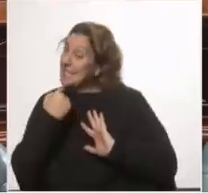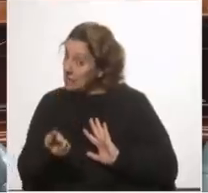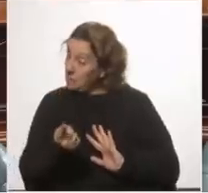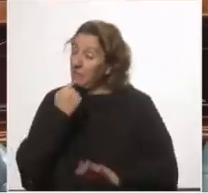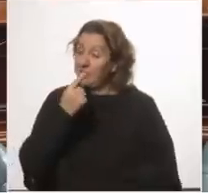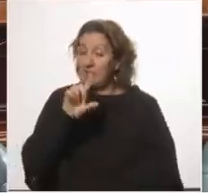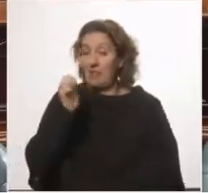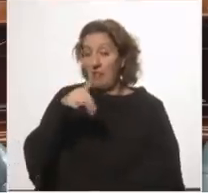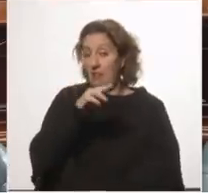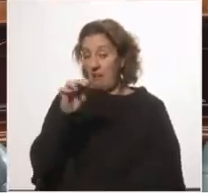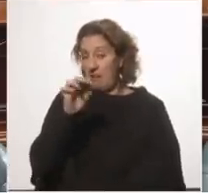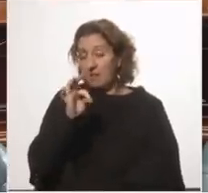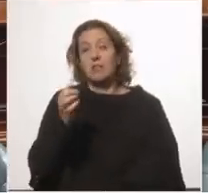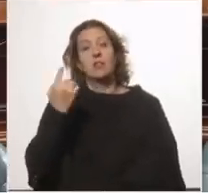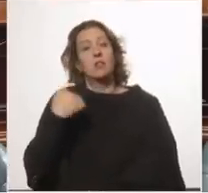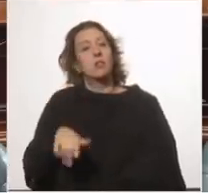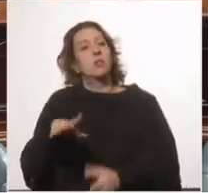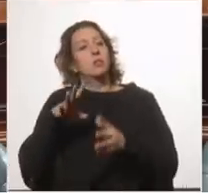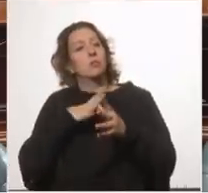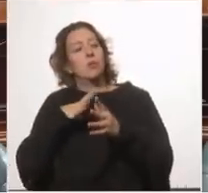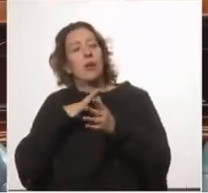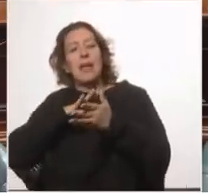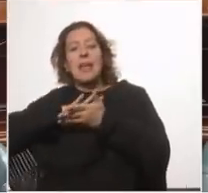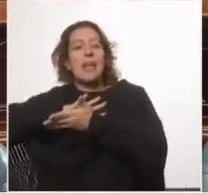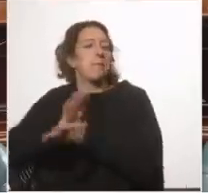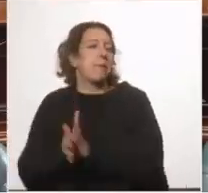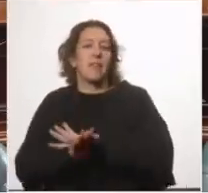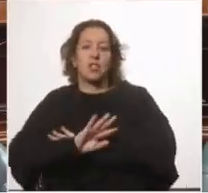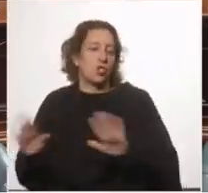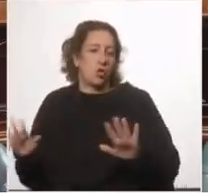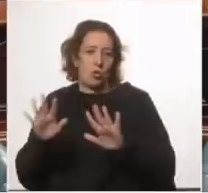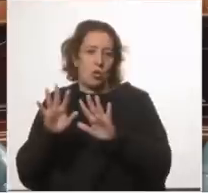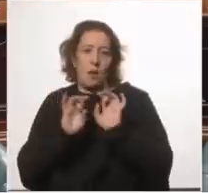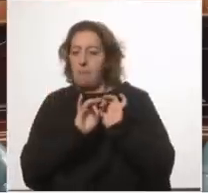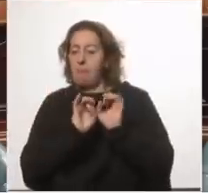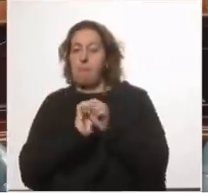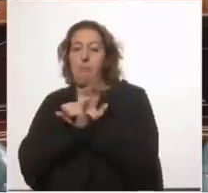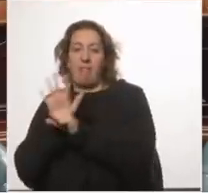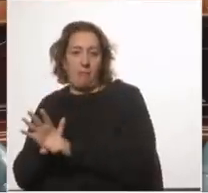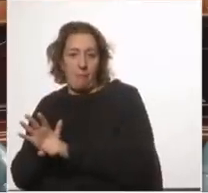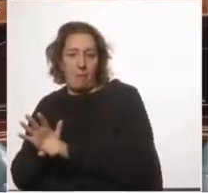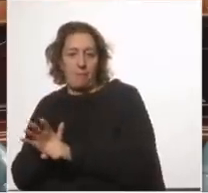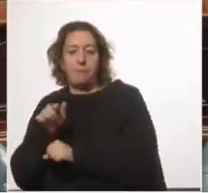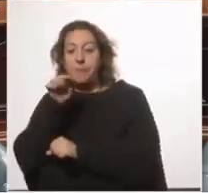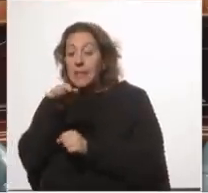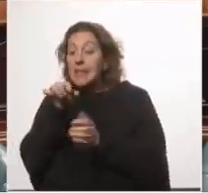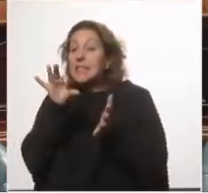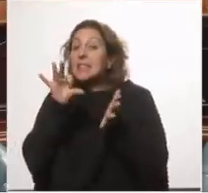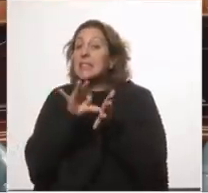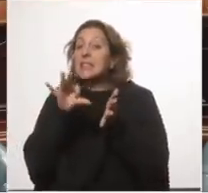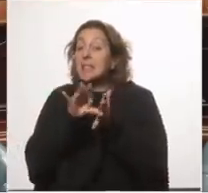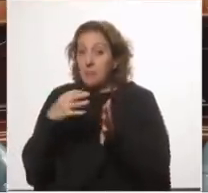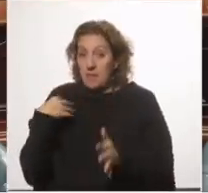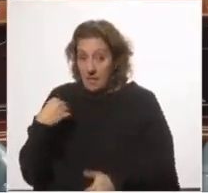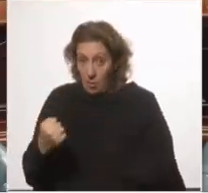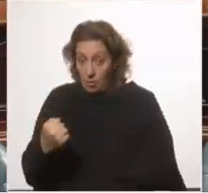son aquellas que han tenido como objetivo la eliminación de la pandemia allí los sistemas de salud responden a la